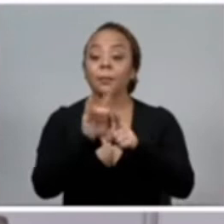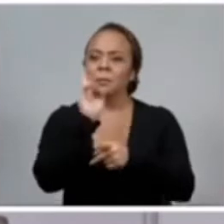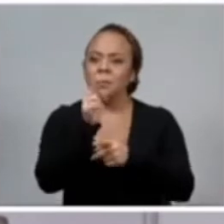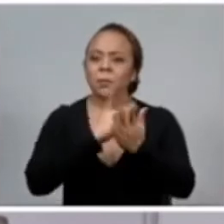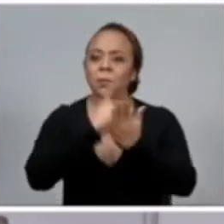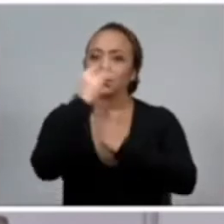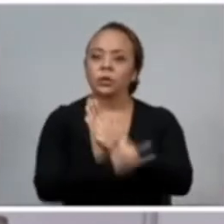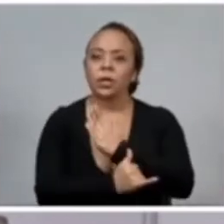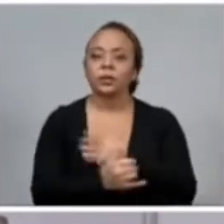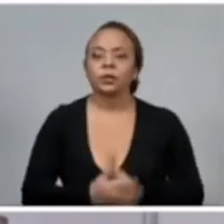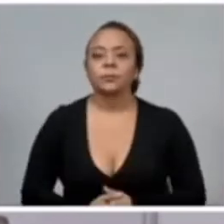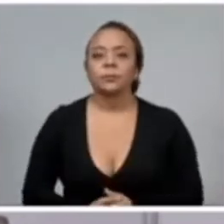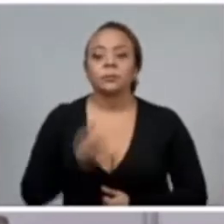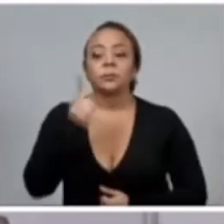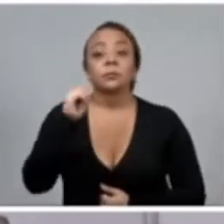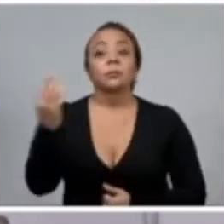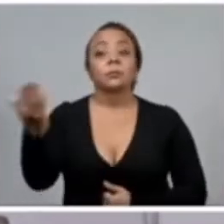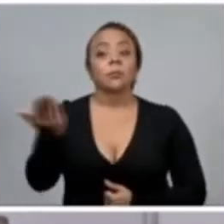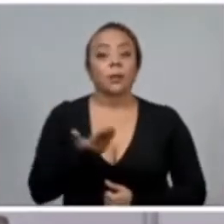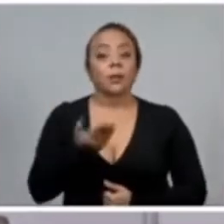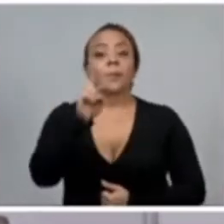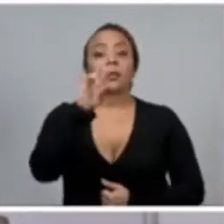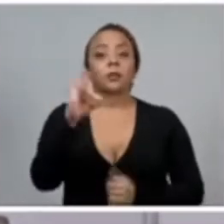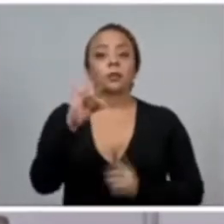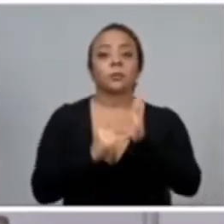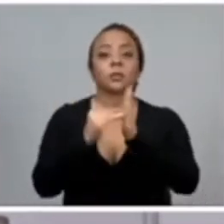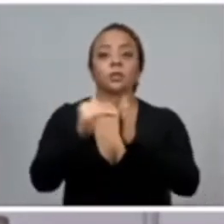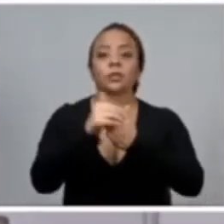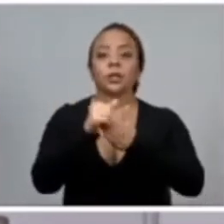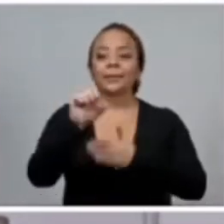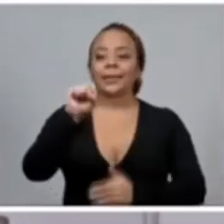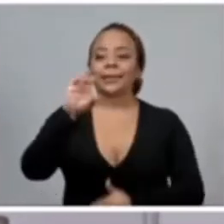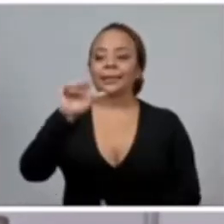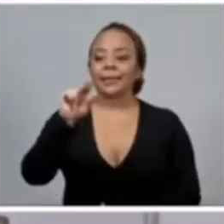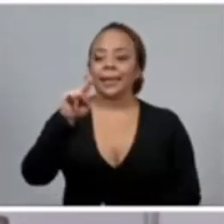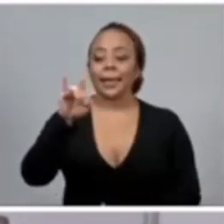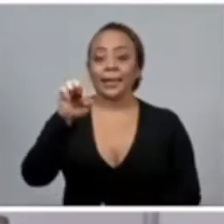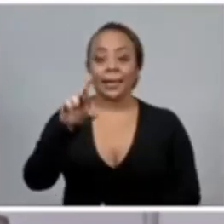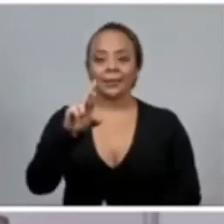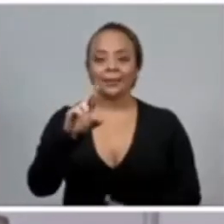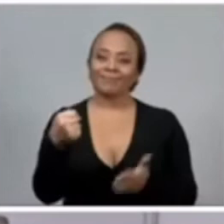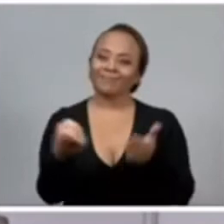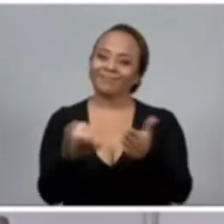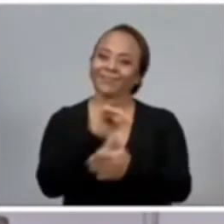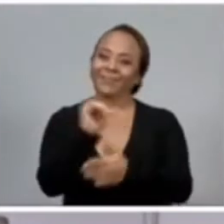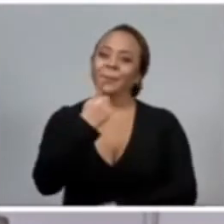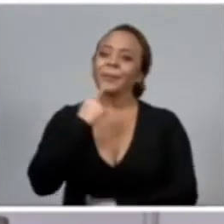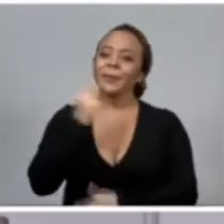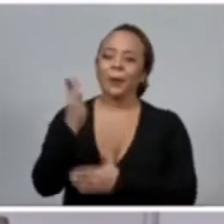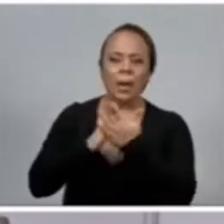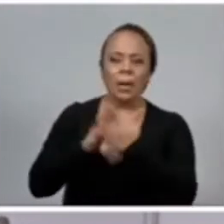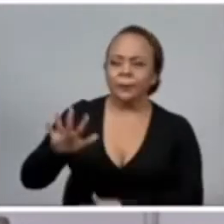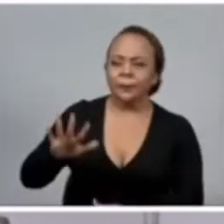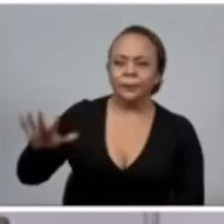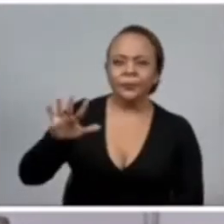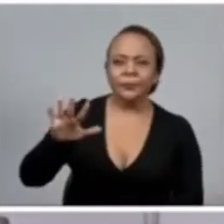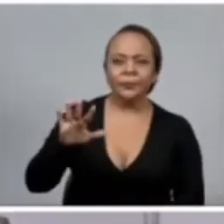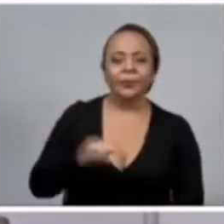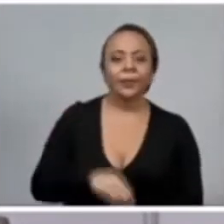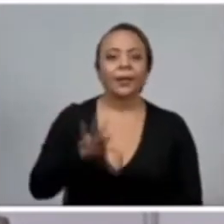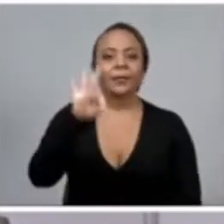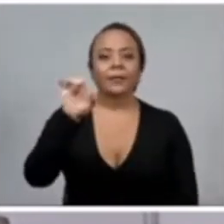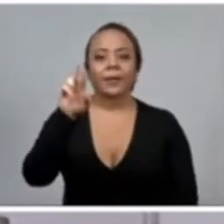proyecto está para traer 28 millones de dólares en escáneres. Lamentablemente, como mencionó alguien, Fernando